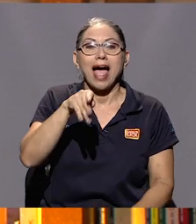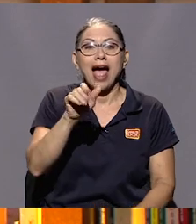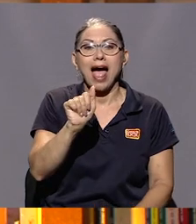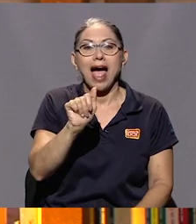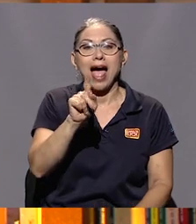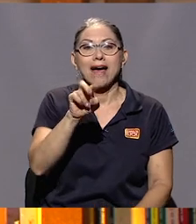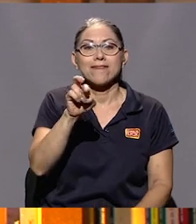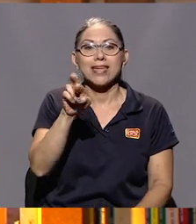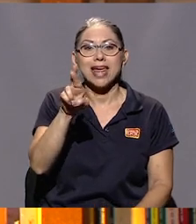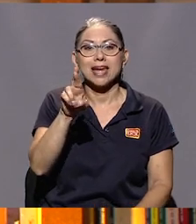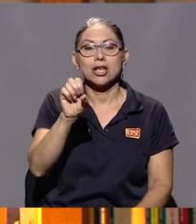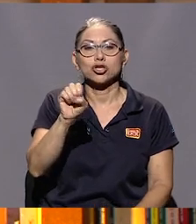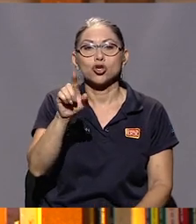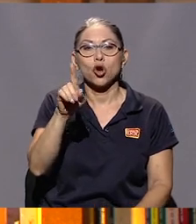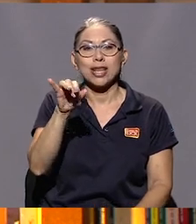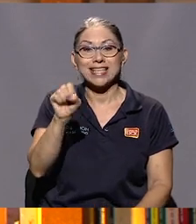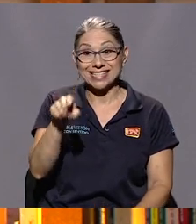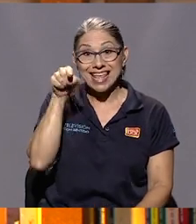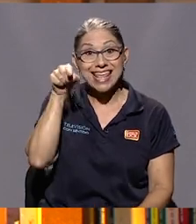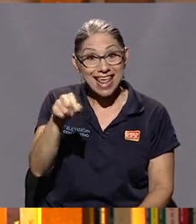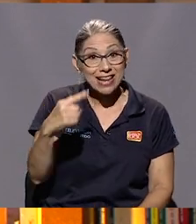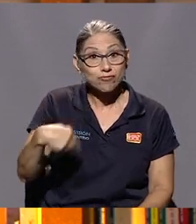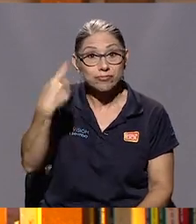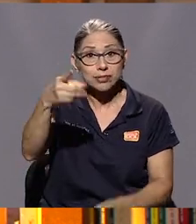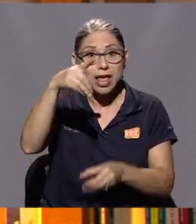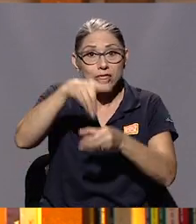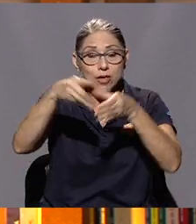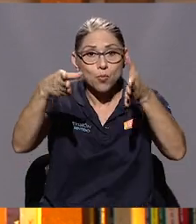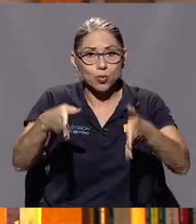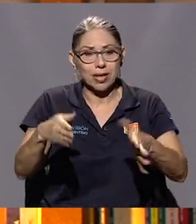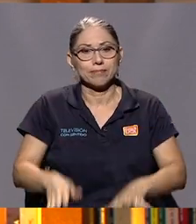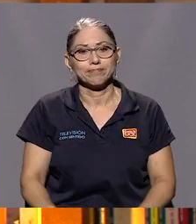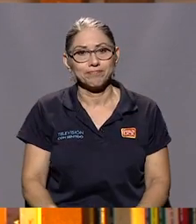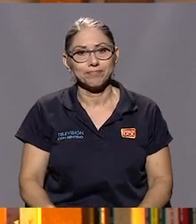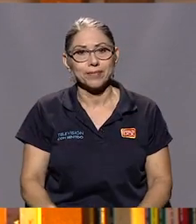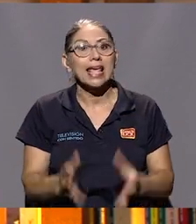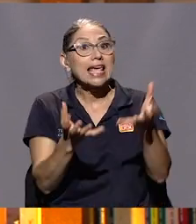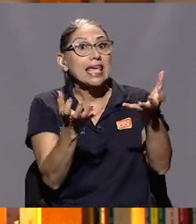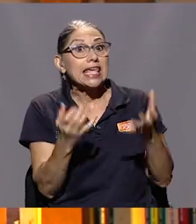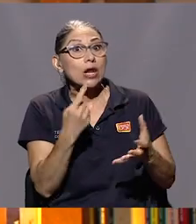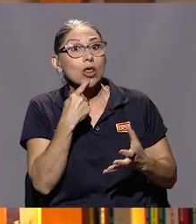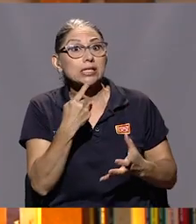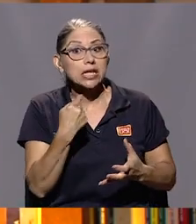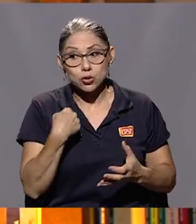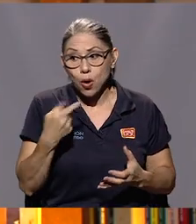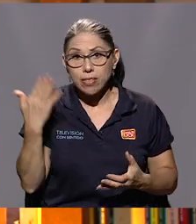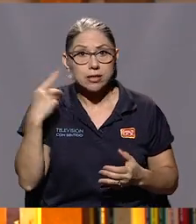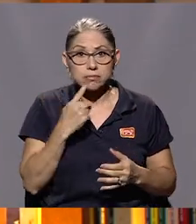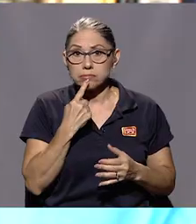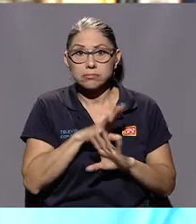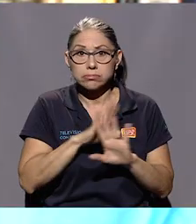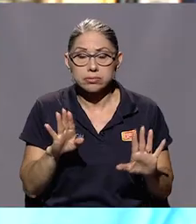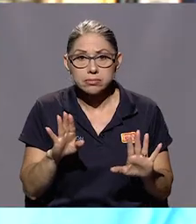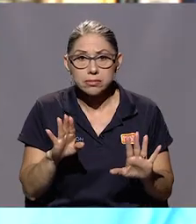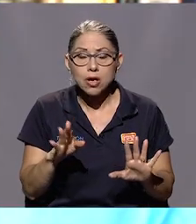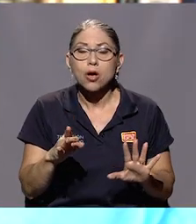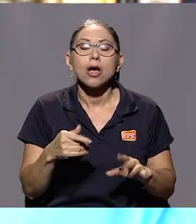Javier Solís y Javier Solís fue diputado. Y quiero decir, porque eso no lo había contado,